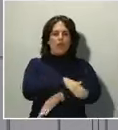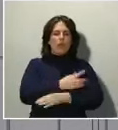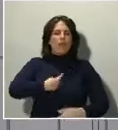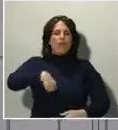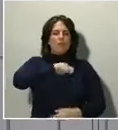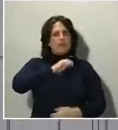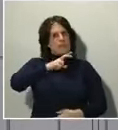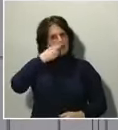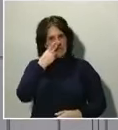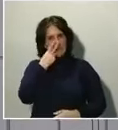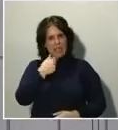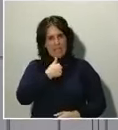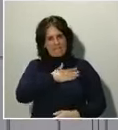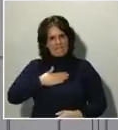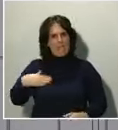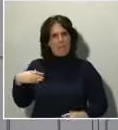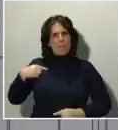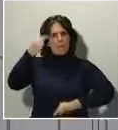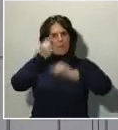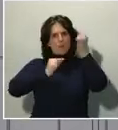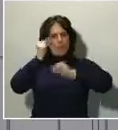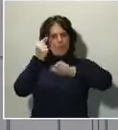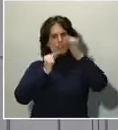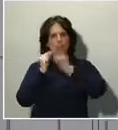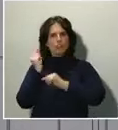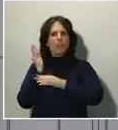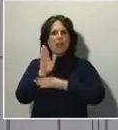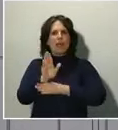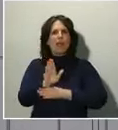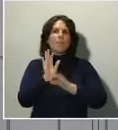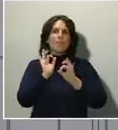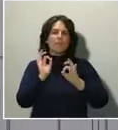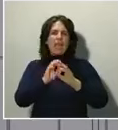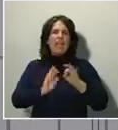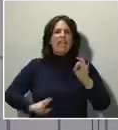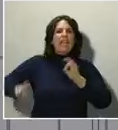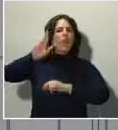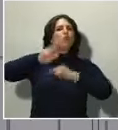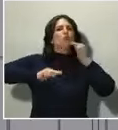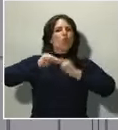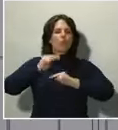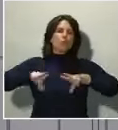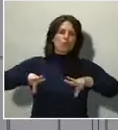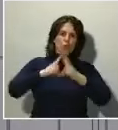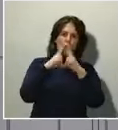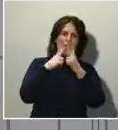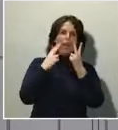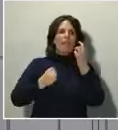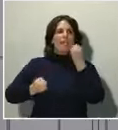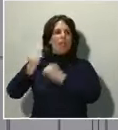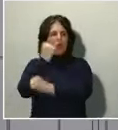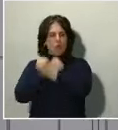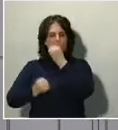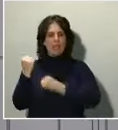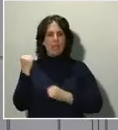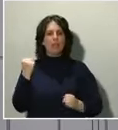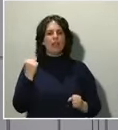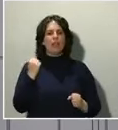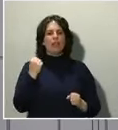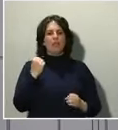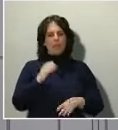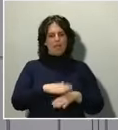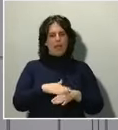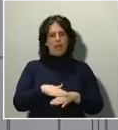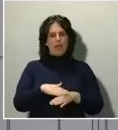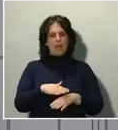unos presupuestos de reconstrucción social y económica que impliquen, en primer lugar, haber vencido definitivamente al